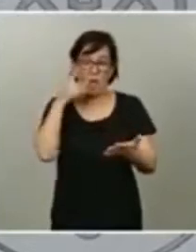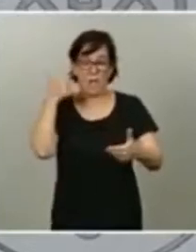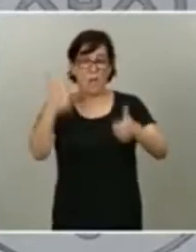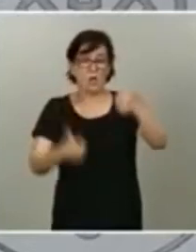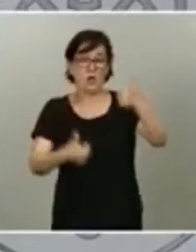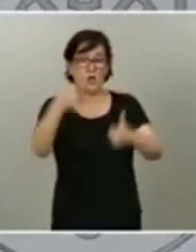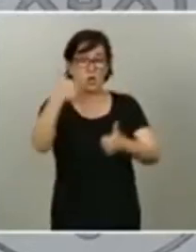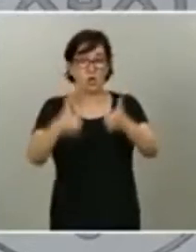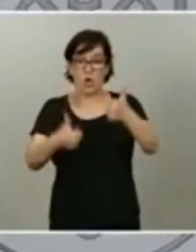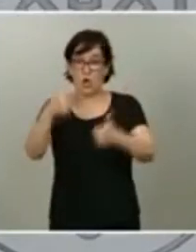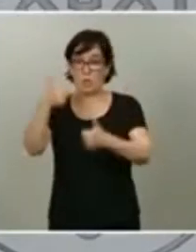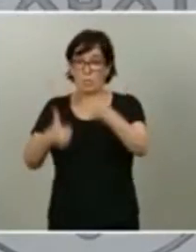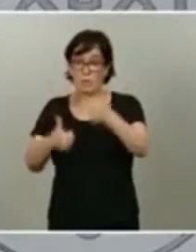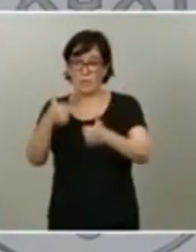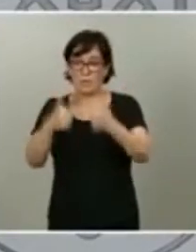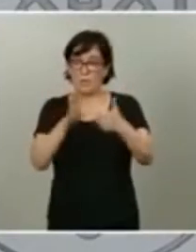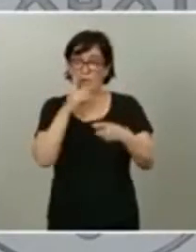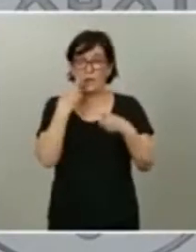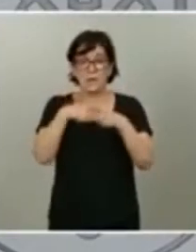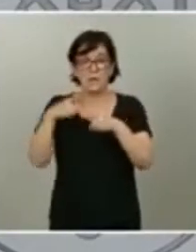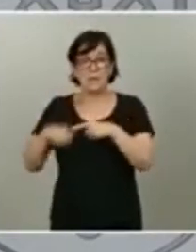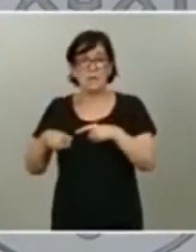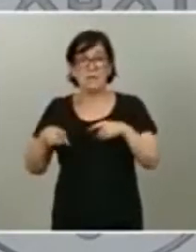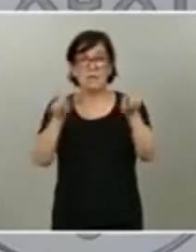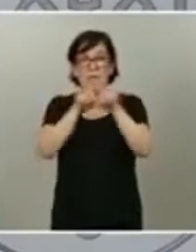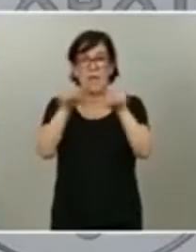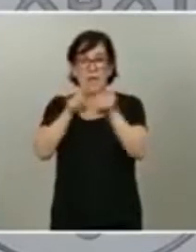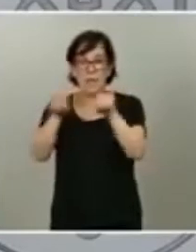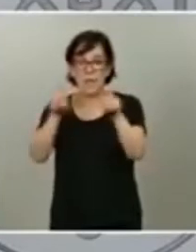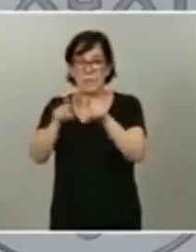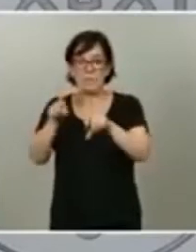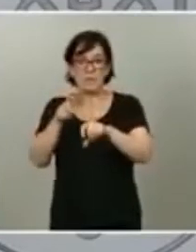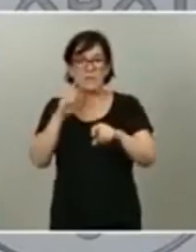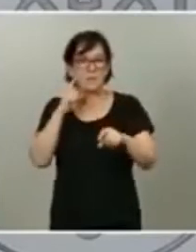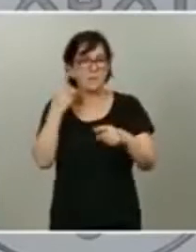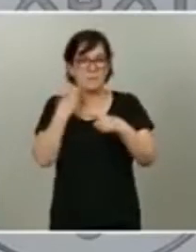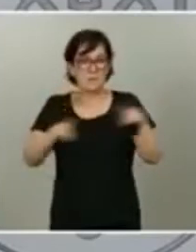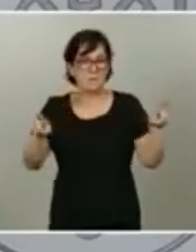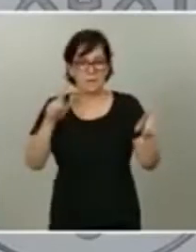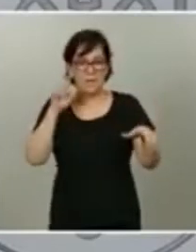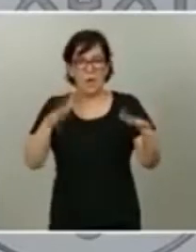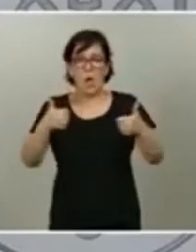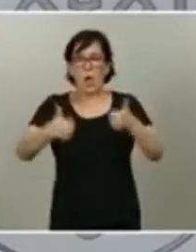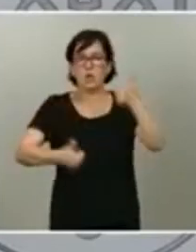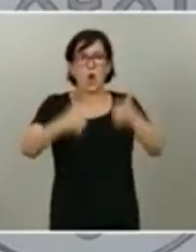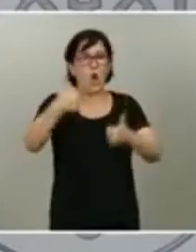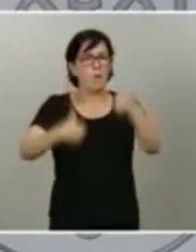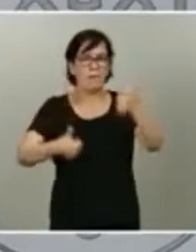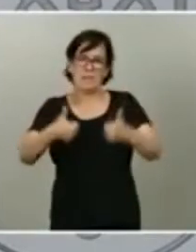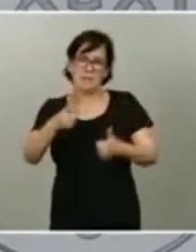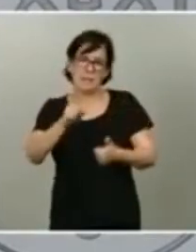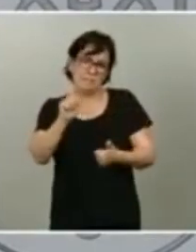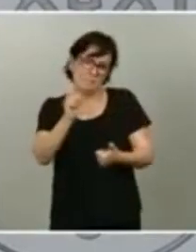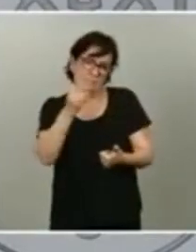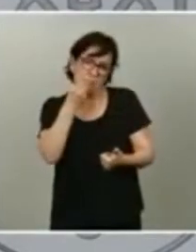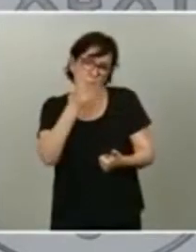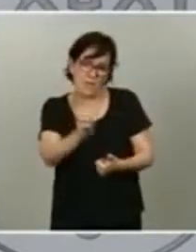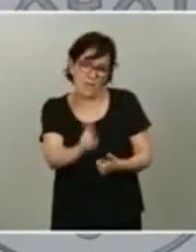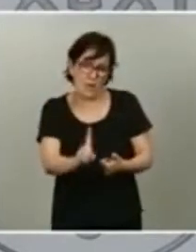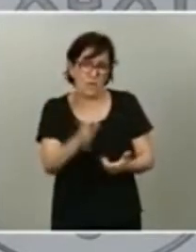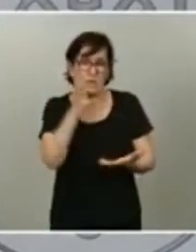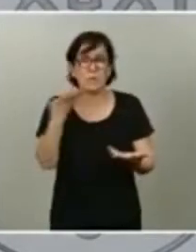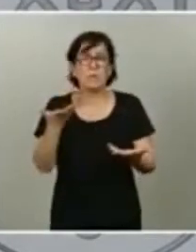los diferentes tipos de empresas sea desigual, por tanto, sea una competencia desleal, y está haciendo también el que